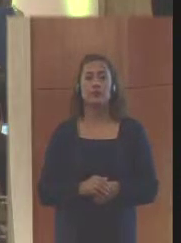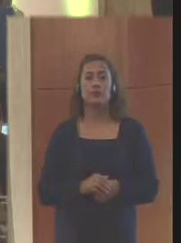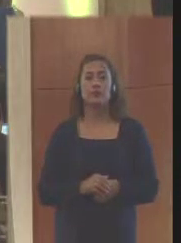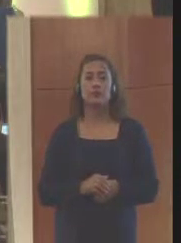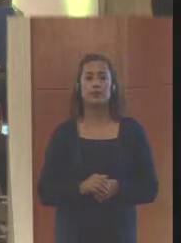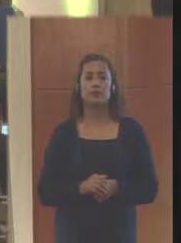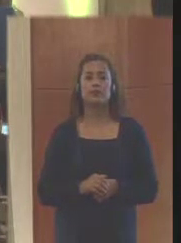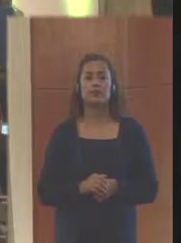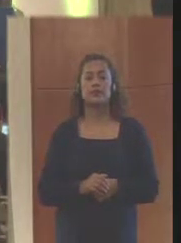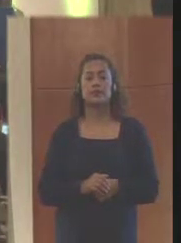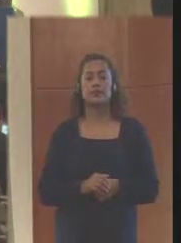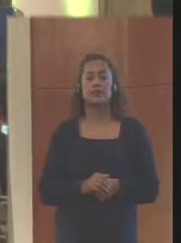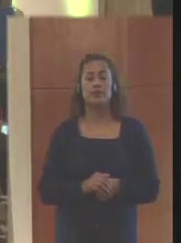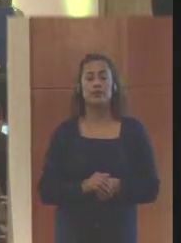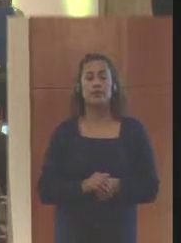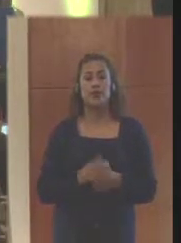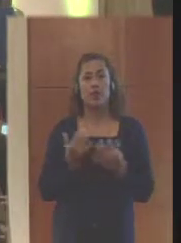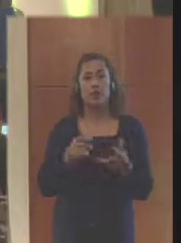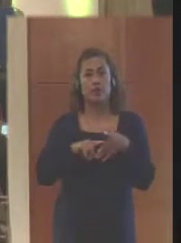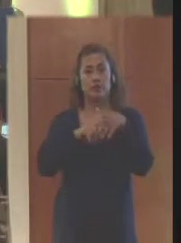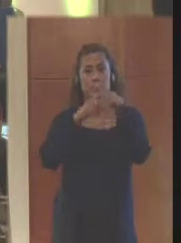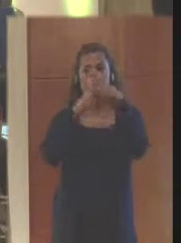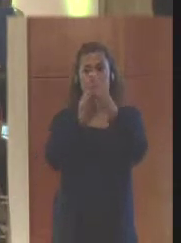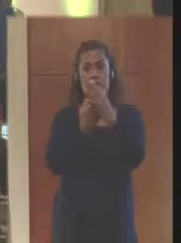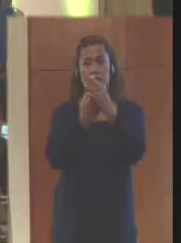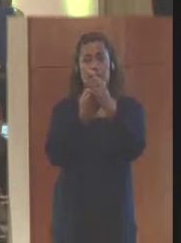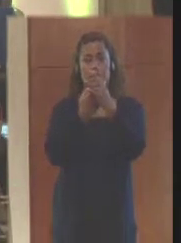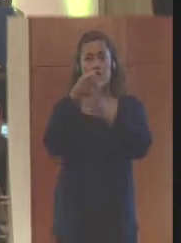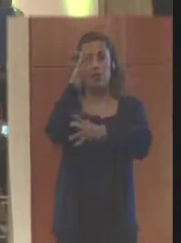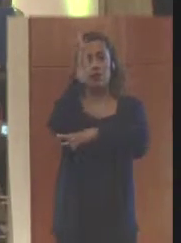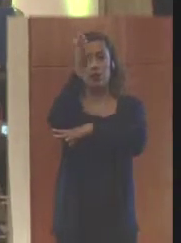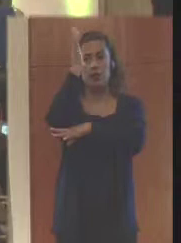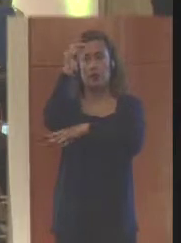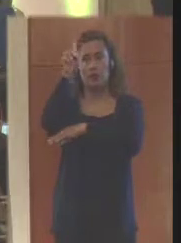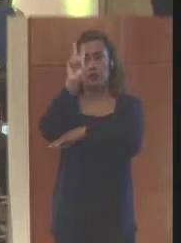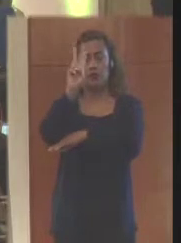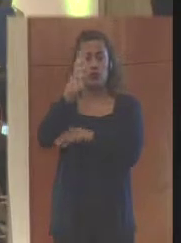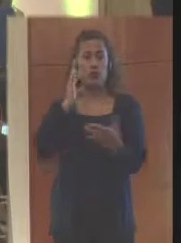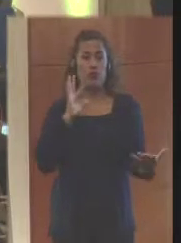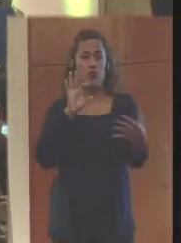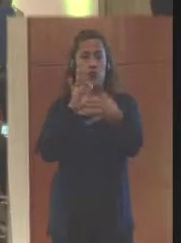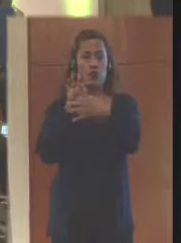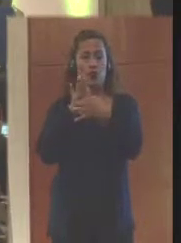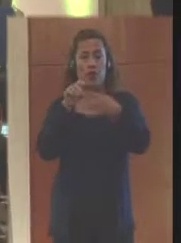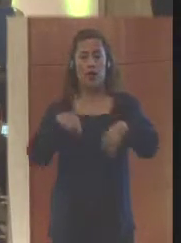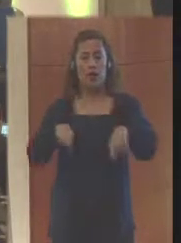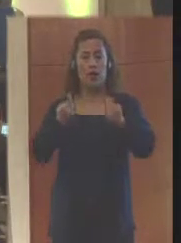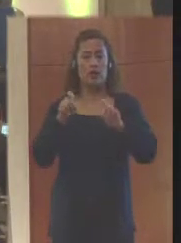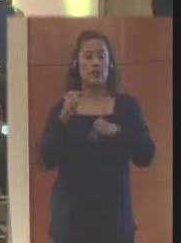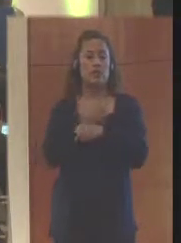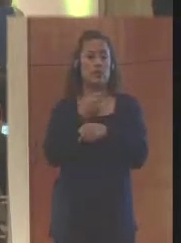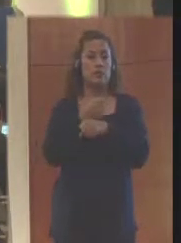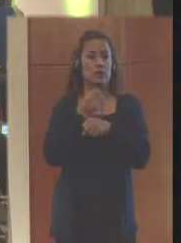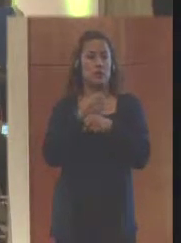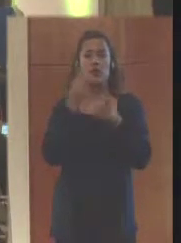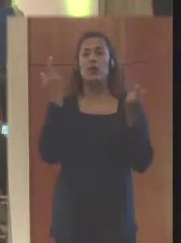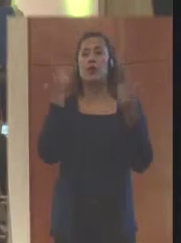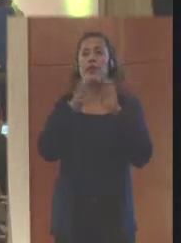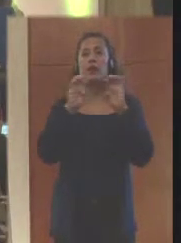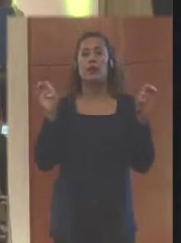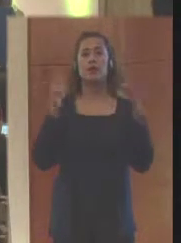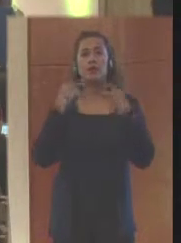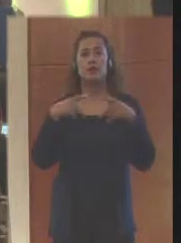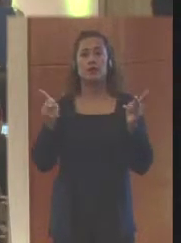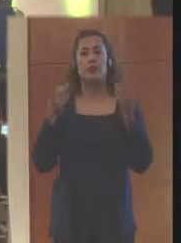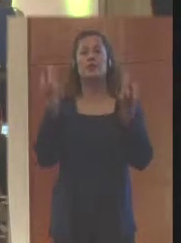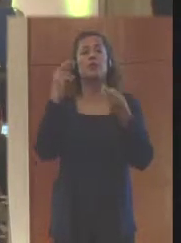vamos a iniciar el panel Dos Alianzas para la Gobernanza Público-Privada para la Reducción de Riesgos de